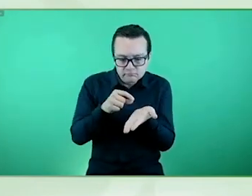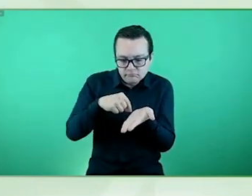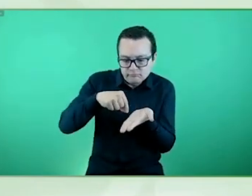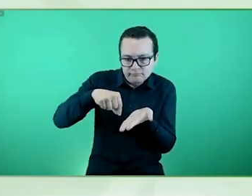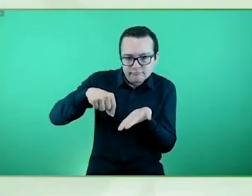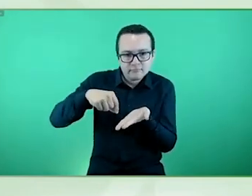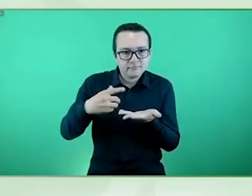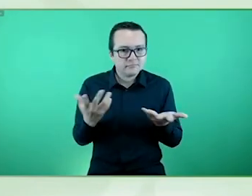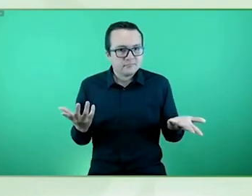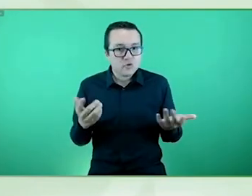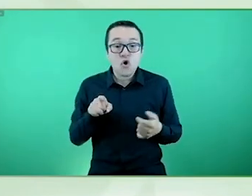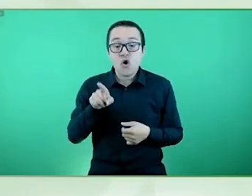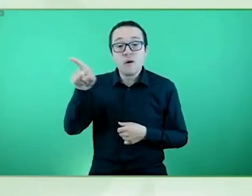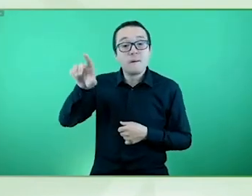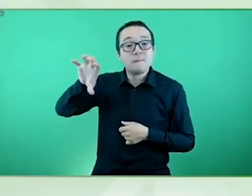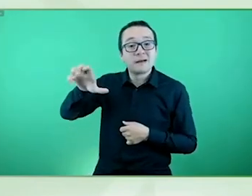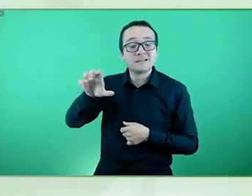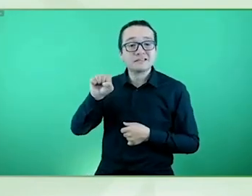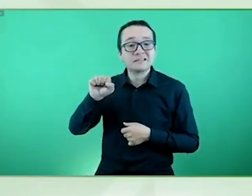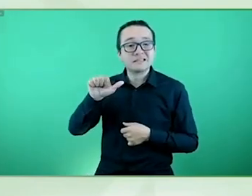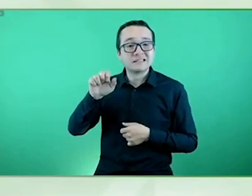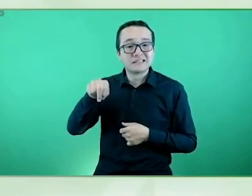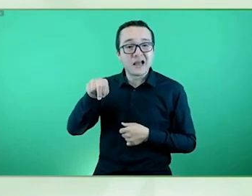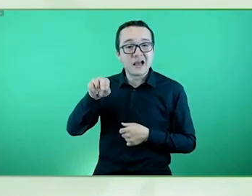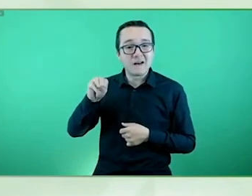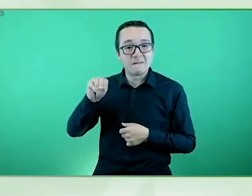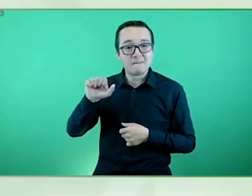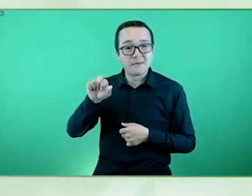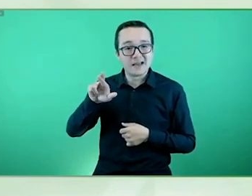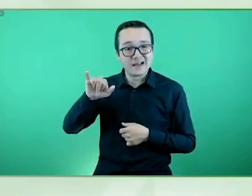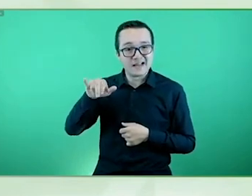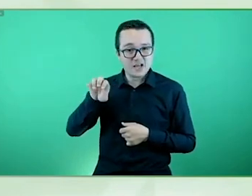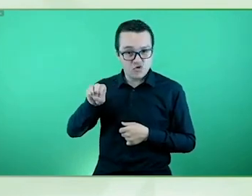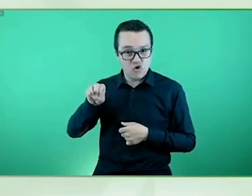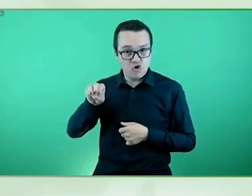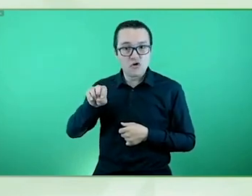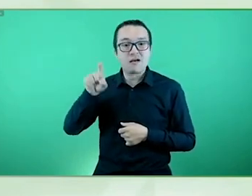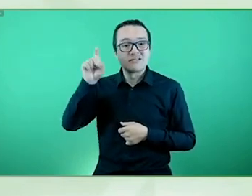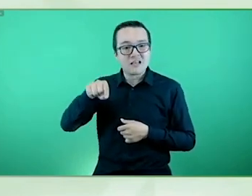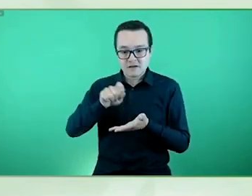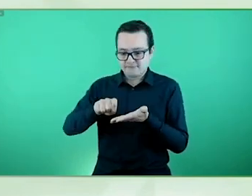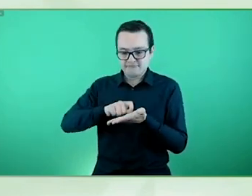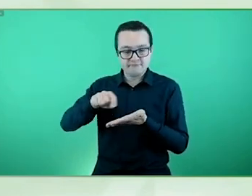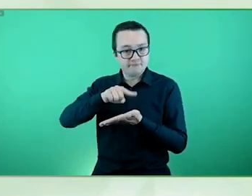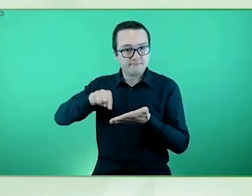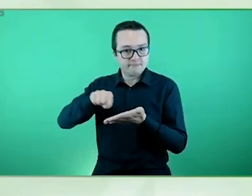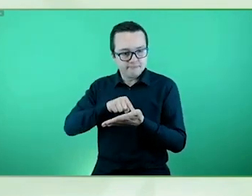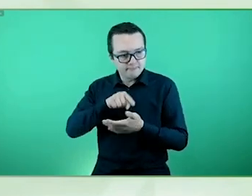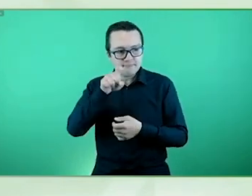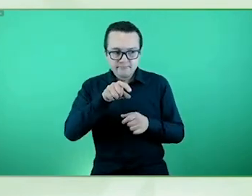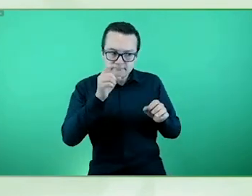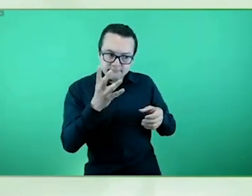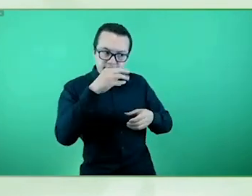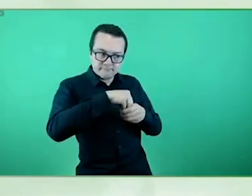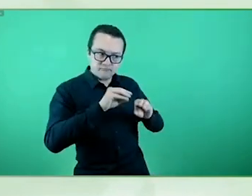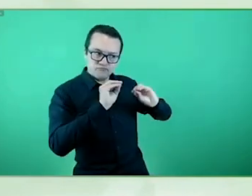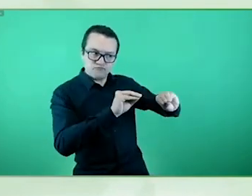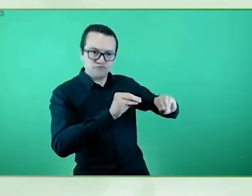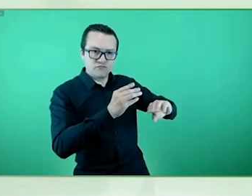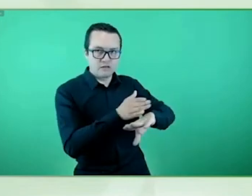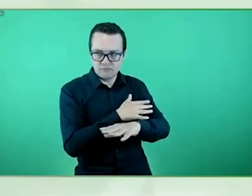Marino se exige la alfabetización del cargo por lo cual ya de hecho con estos requisitos algunas